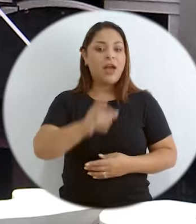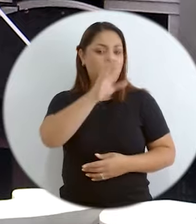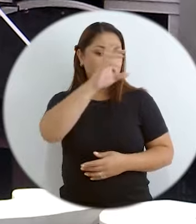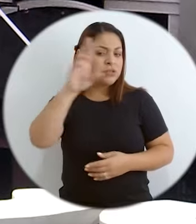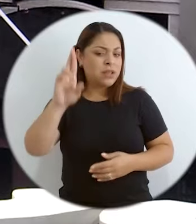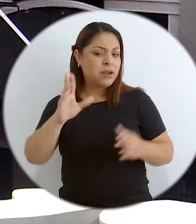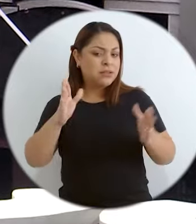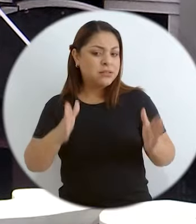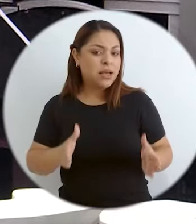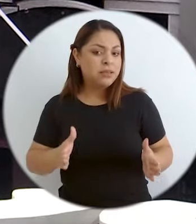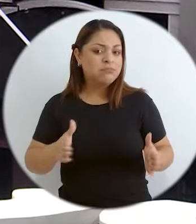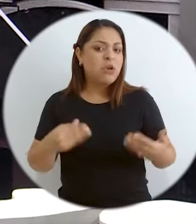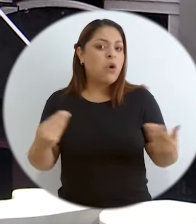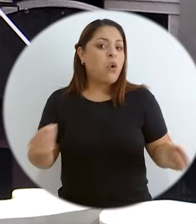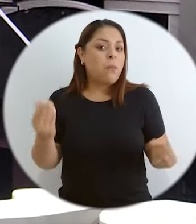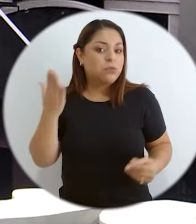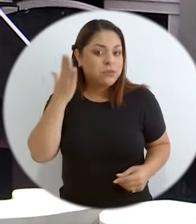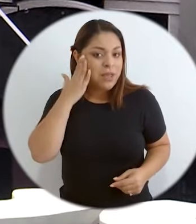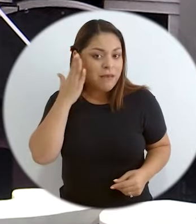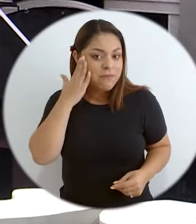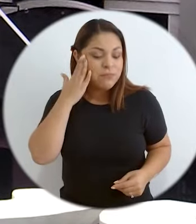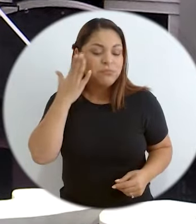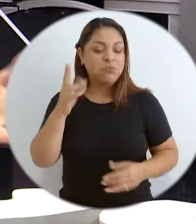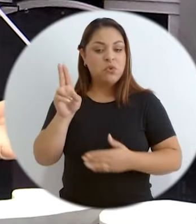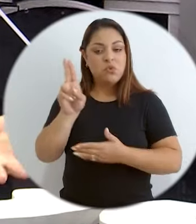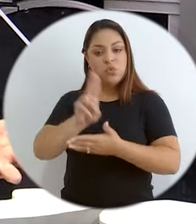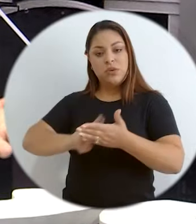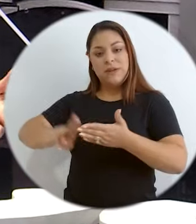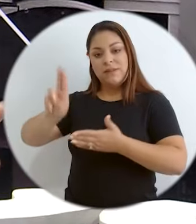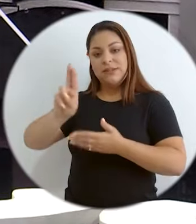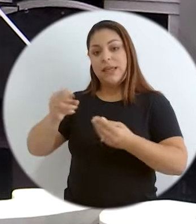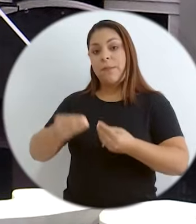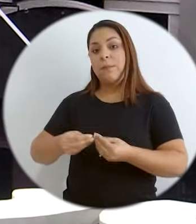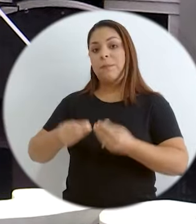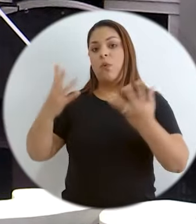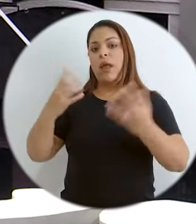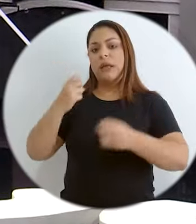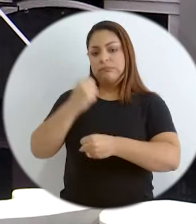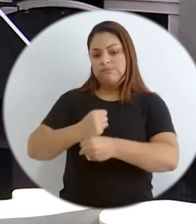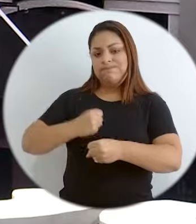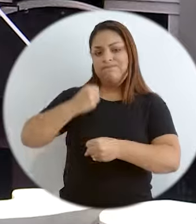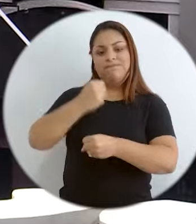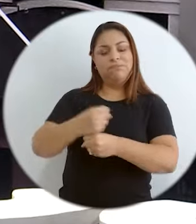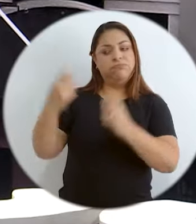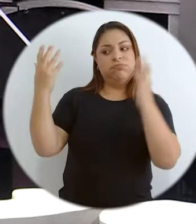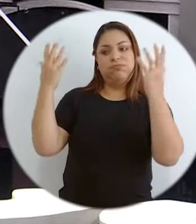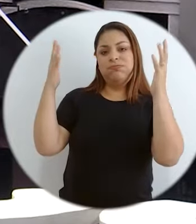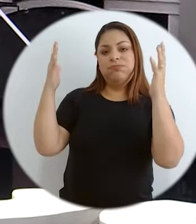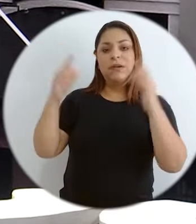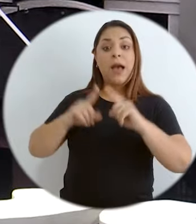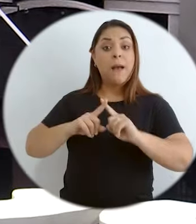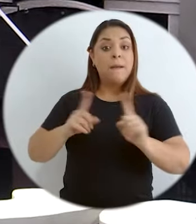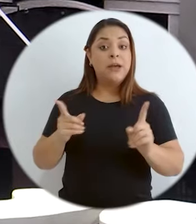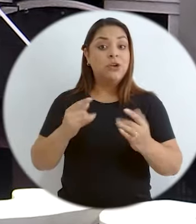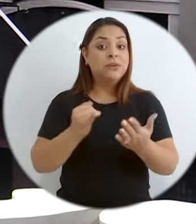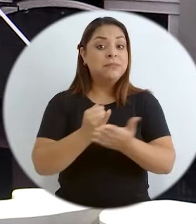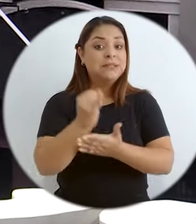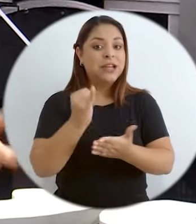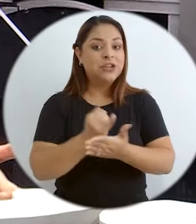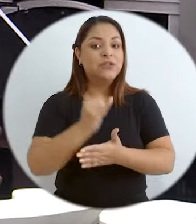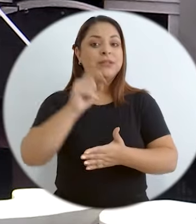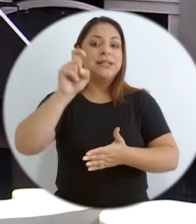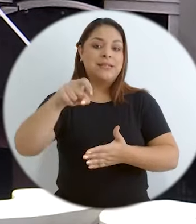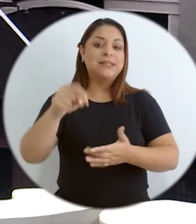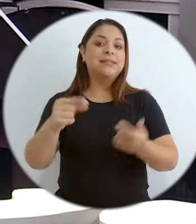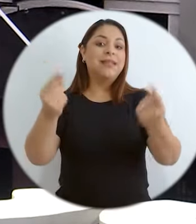¿Cómo sabemos eso? Vamos a la investigación, la Universidad Pública ha hecho un trabajo extraordinario, pero la